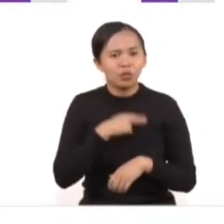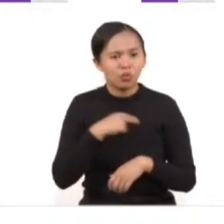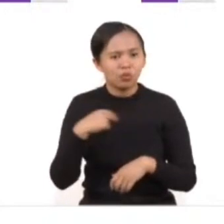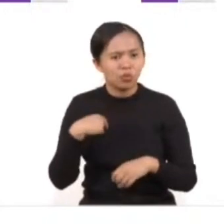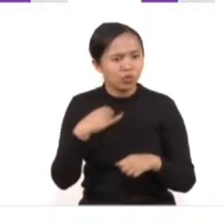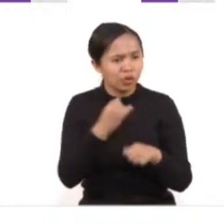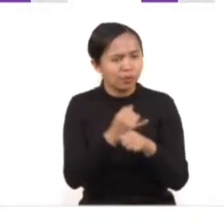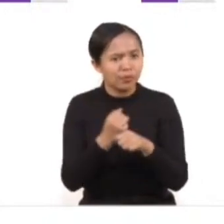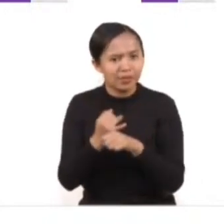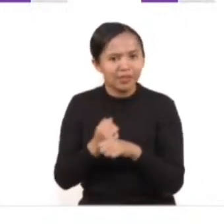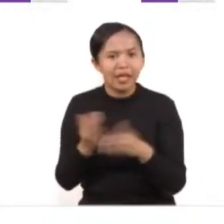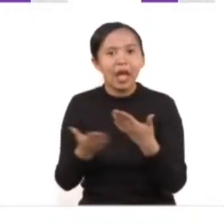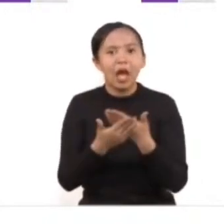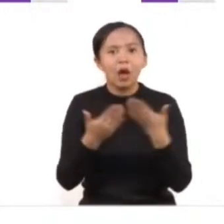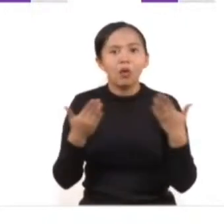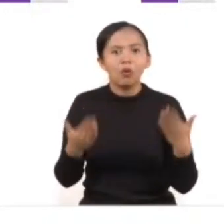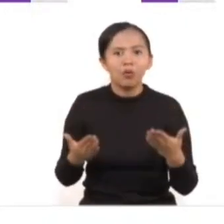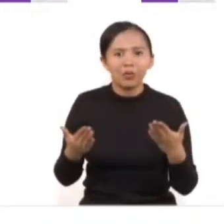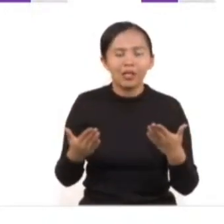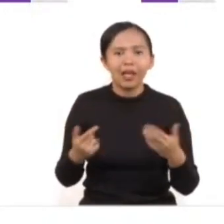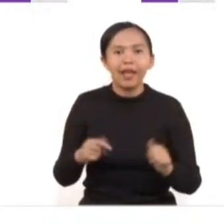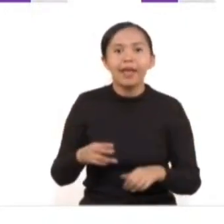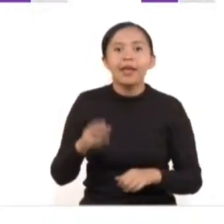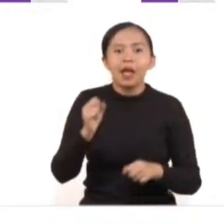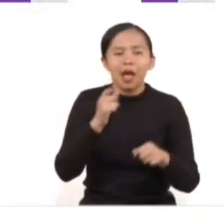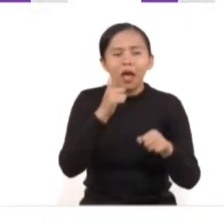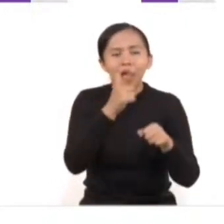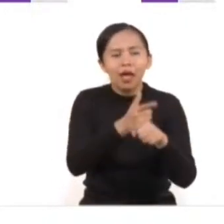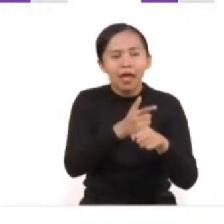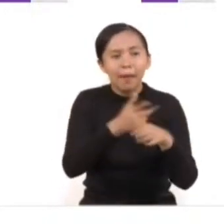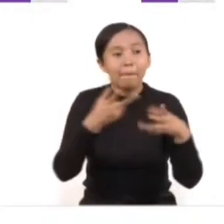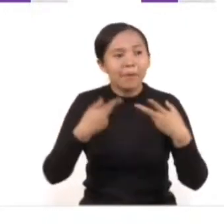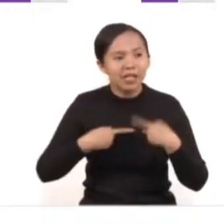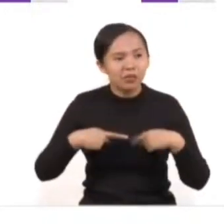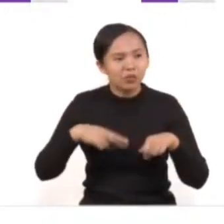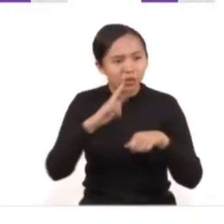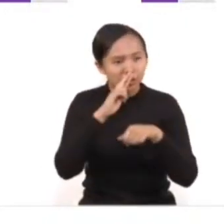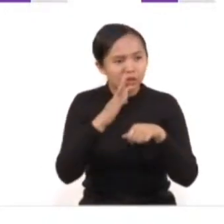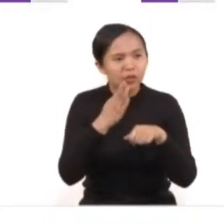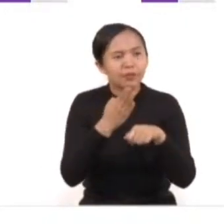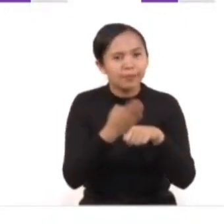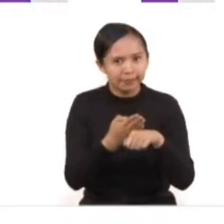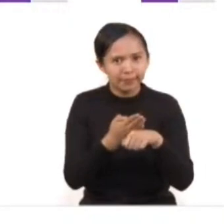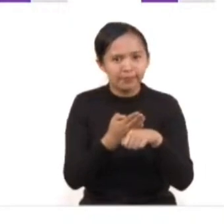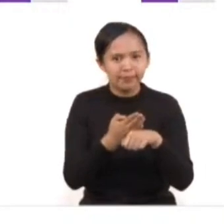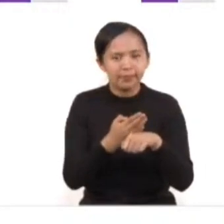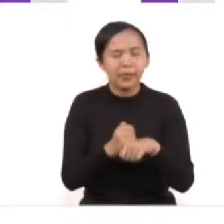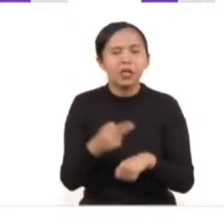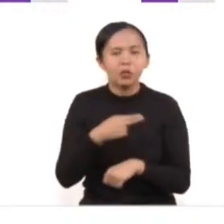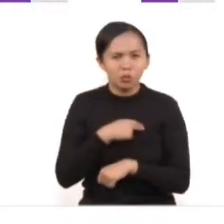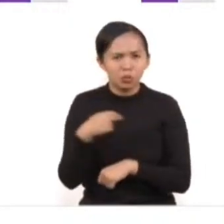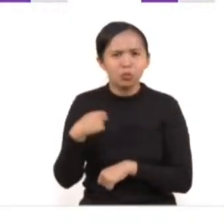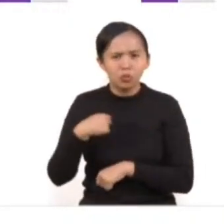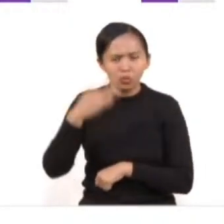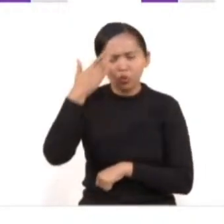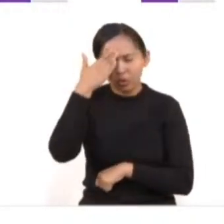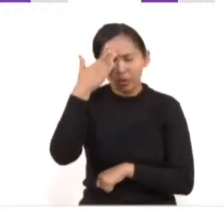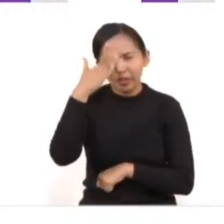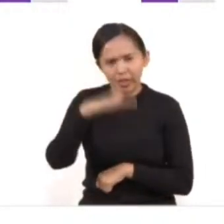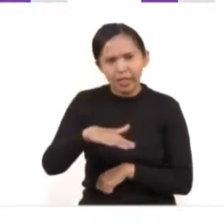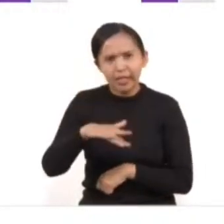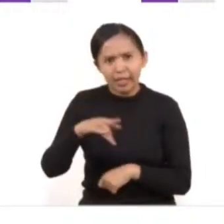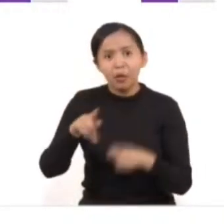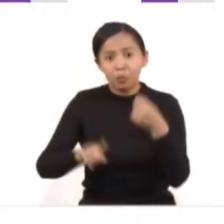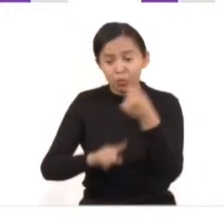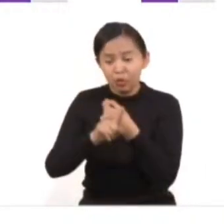informar que tenemos detenidos o ubicados a un probable responsable. Somos conscientes de la